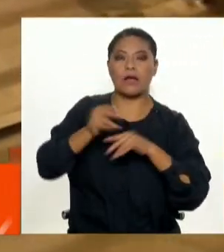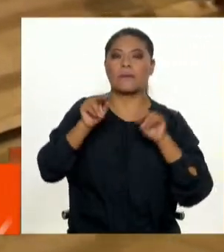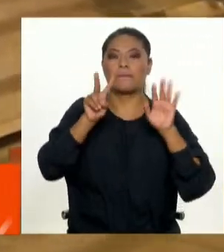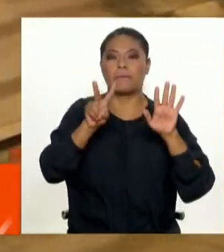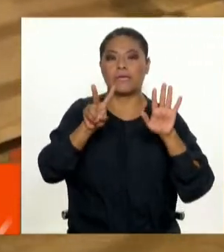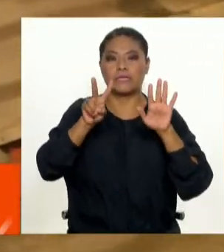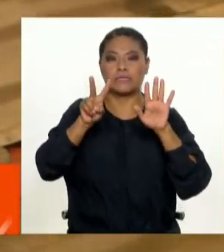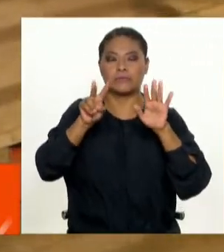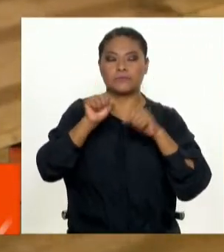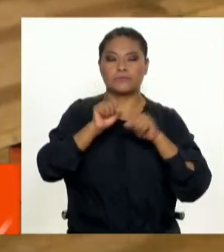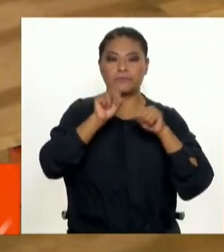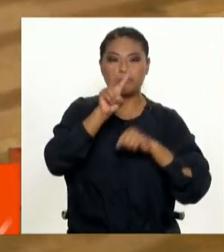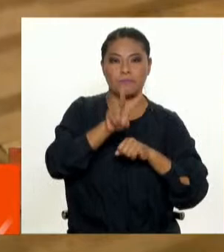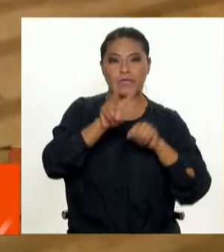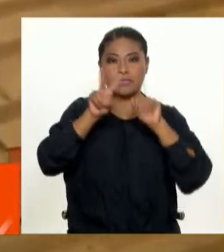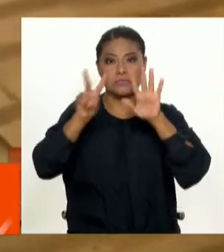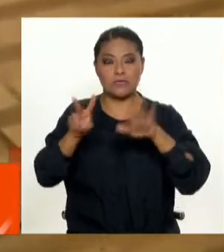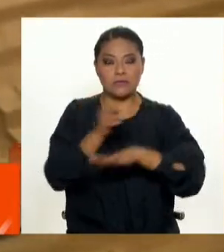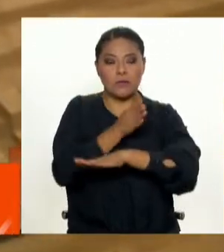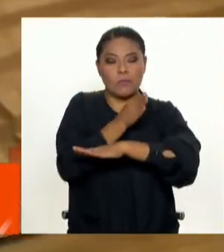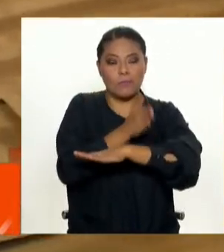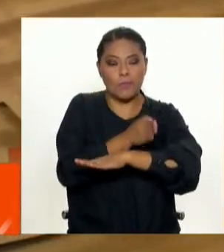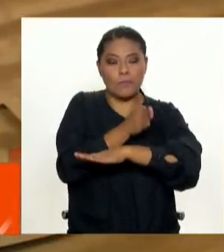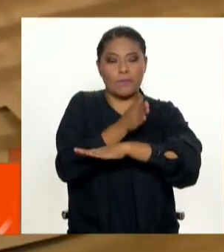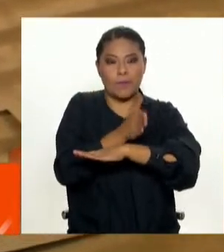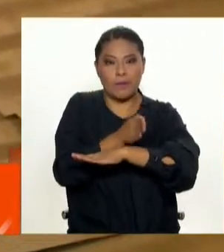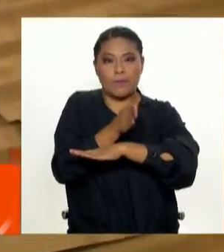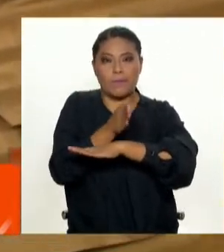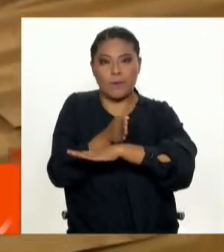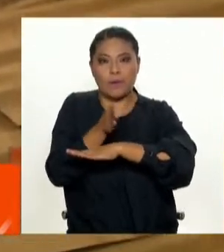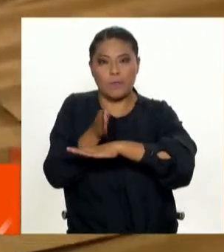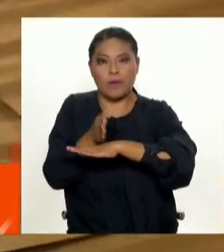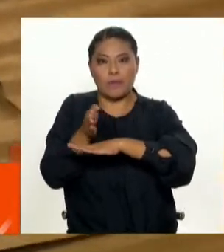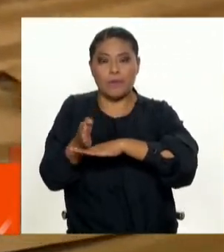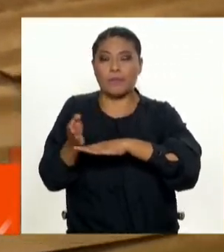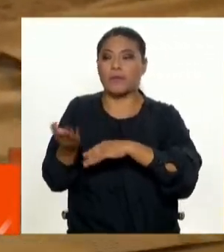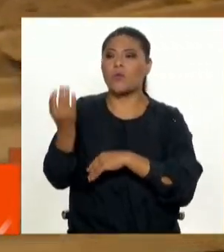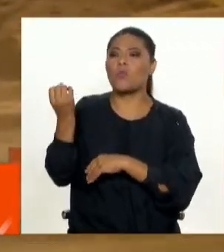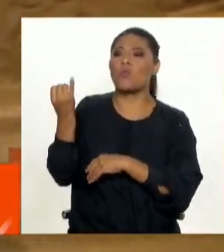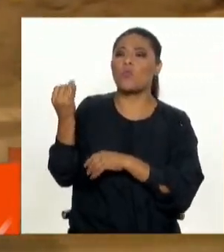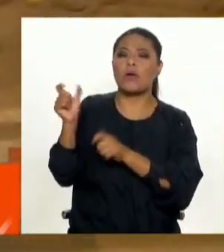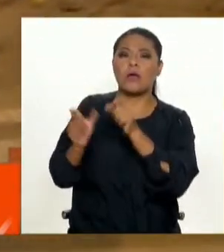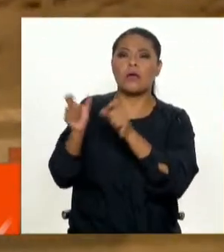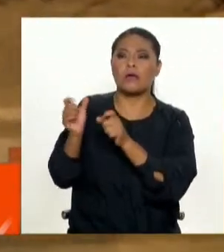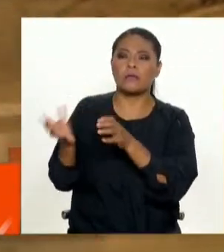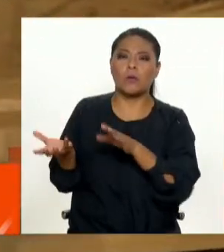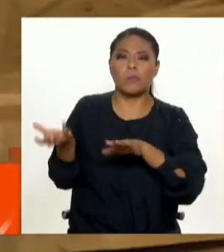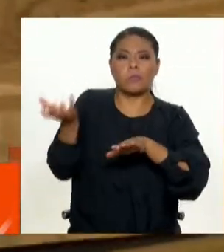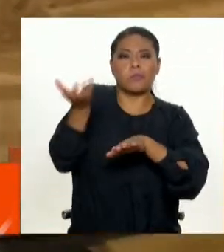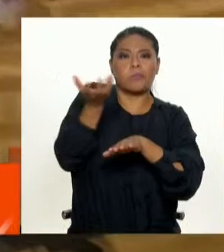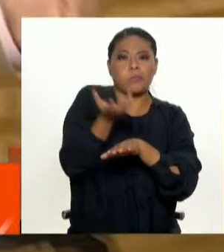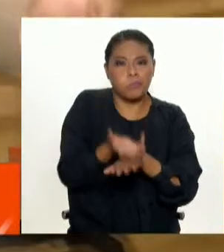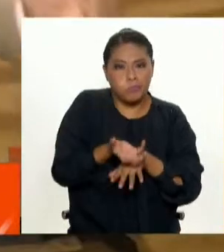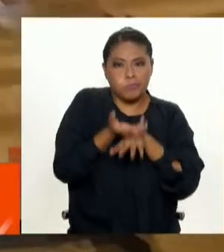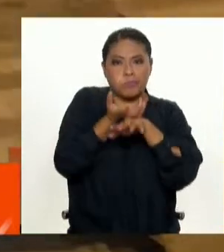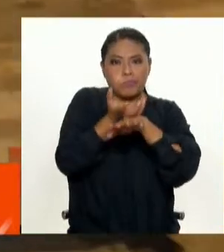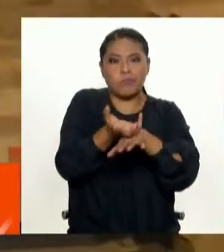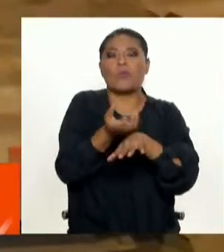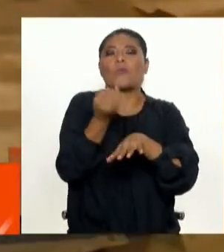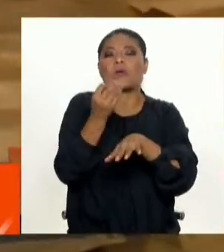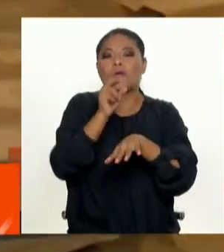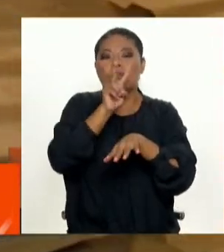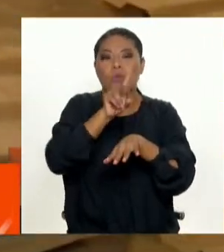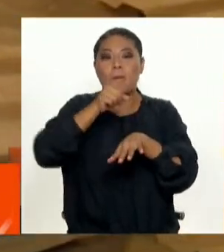y se calcula que diariamente va a, digamos, movilizar a dos millones de personas. Va a cubrir Callao,